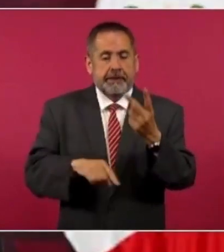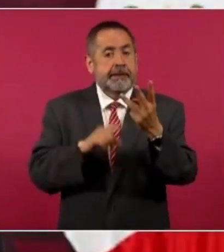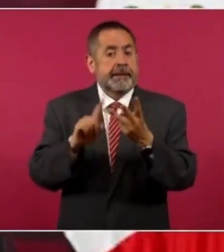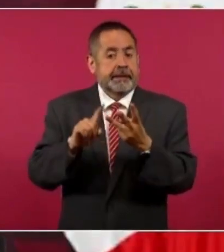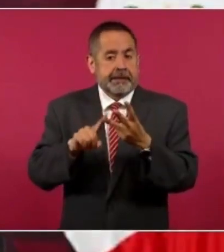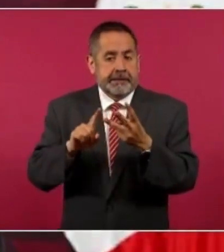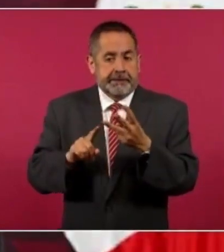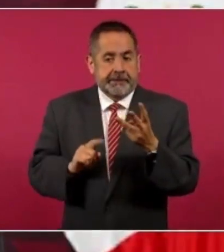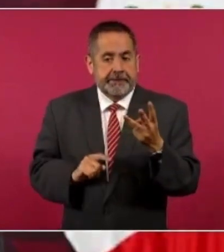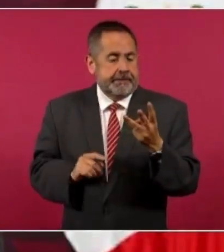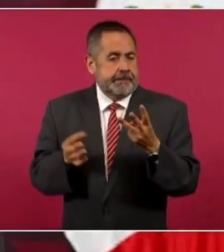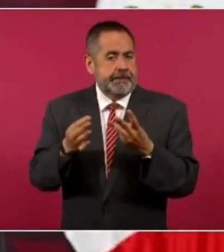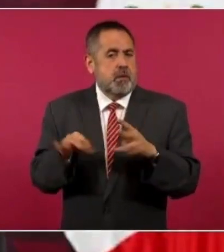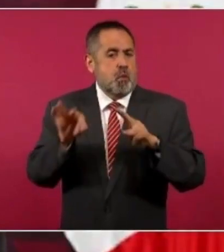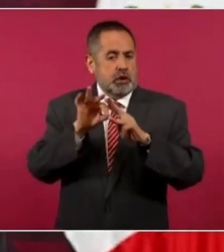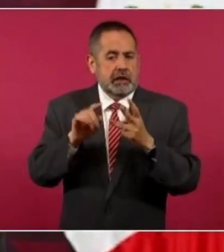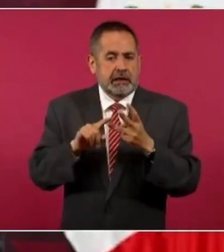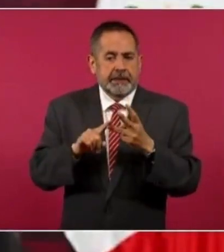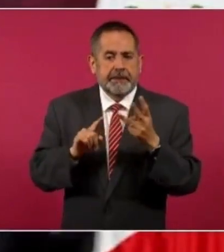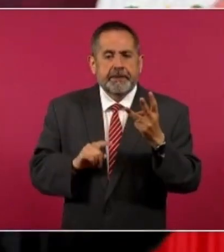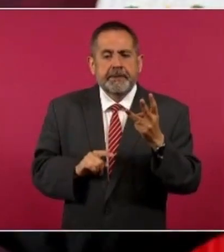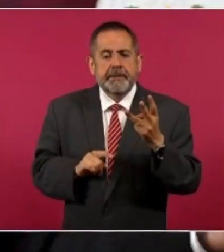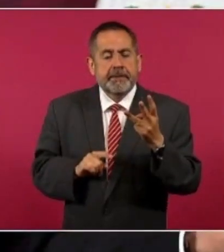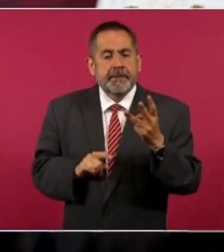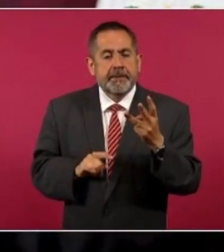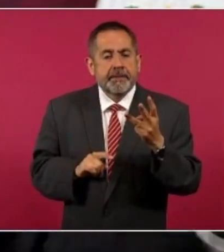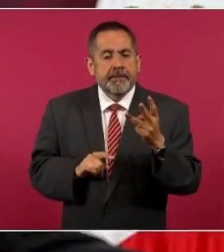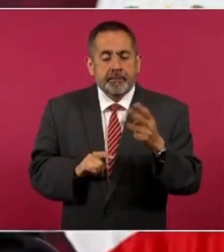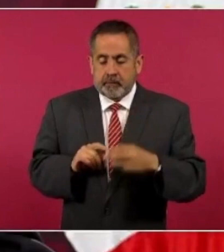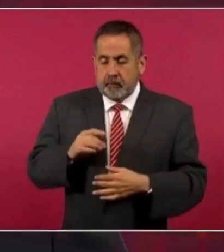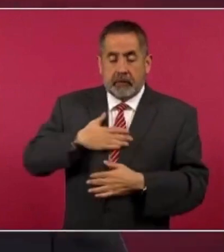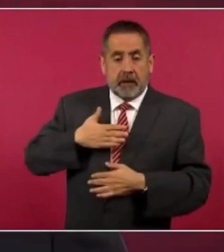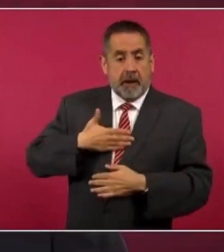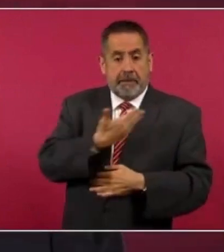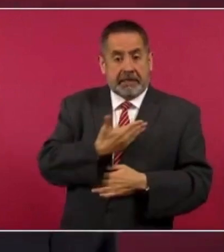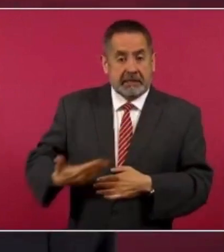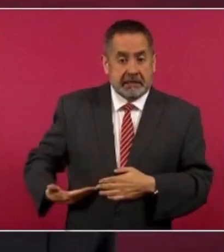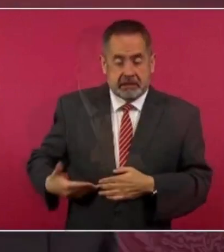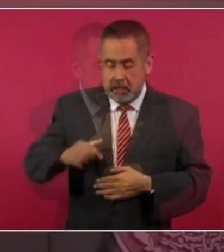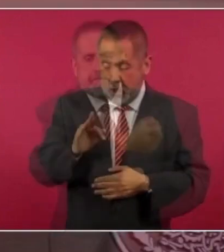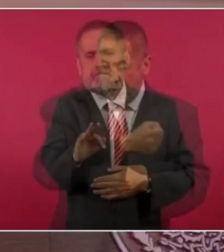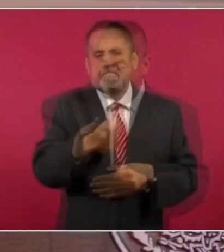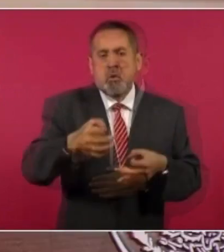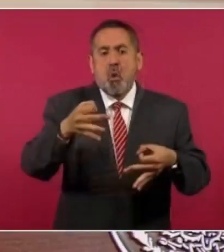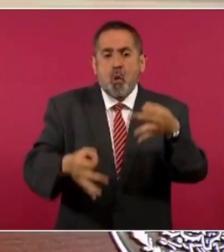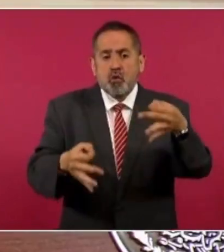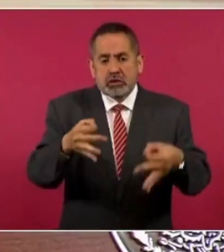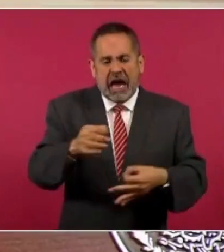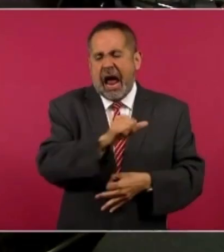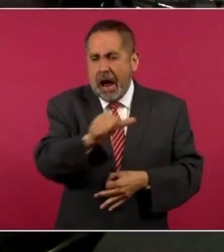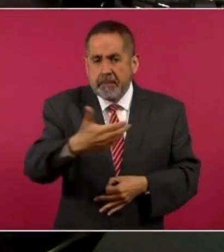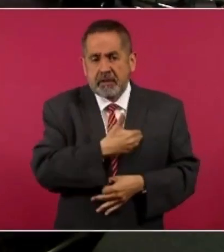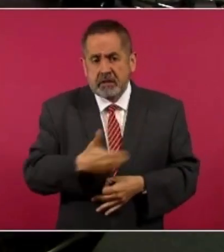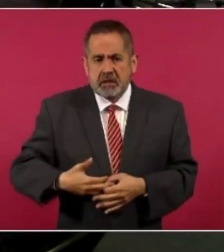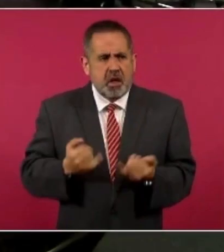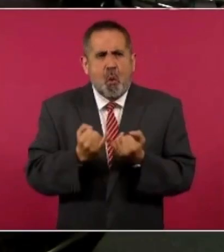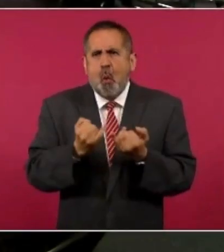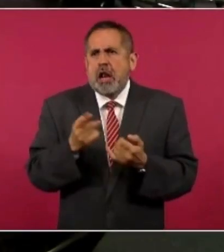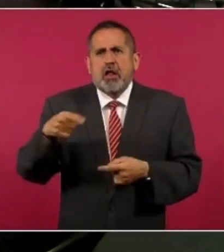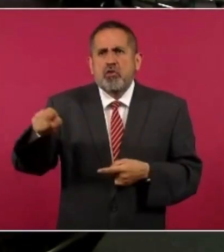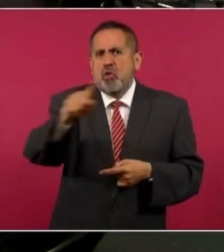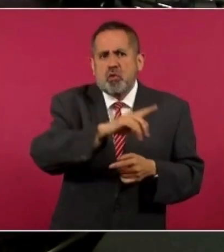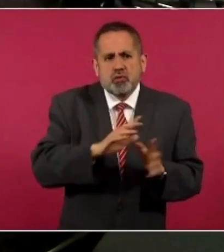importante es que ya no hay fuero para el presidente. Otra reforma